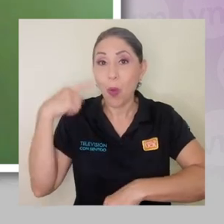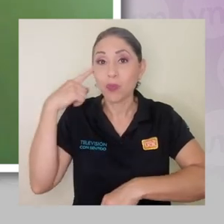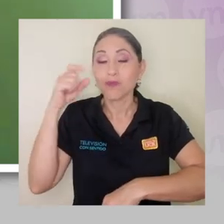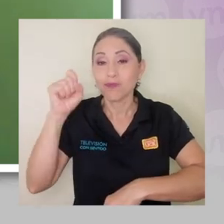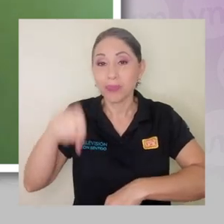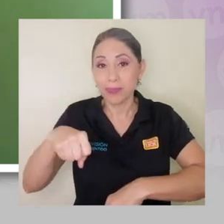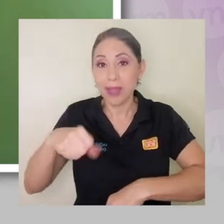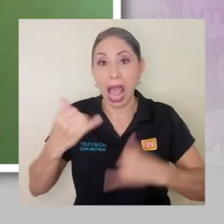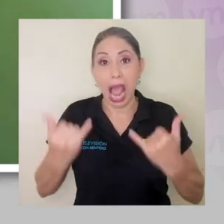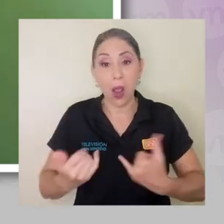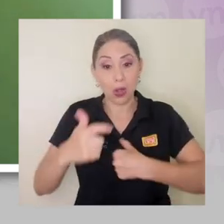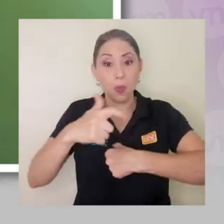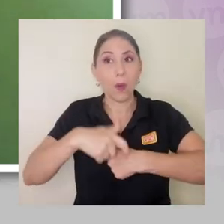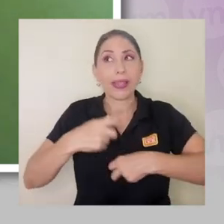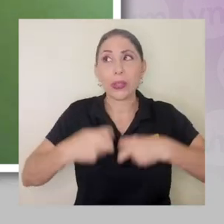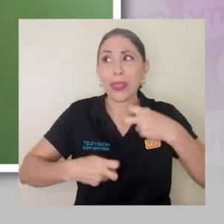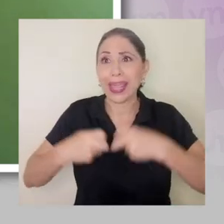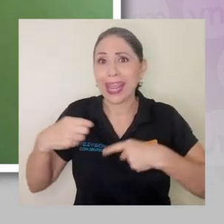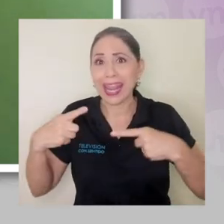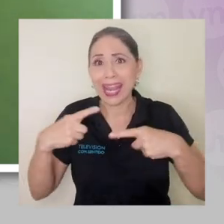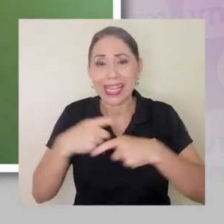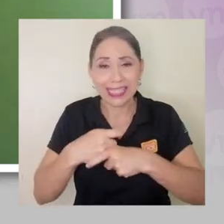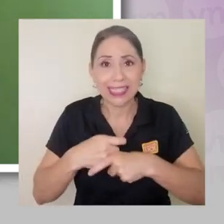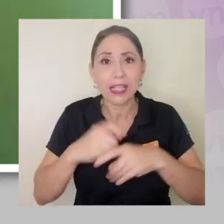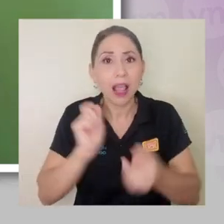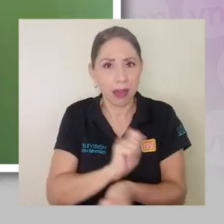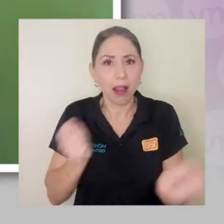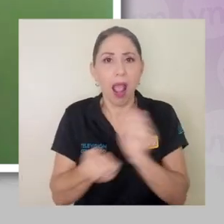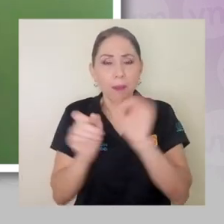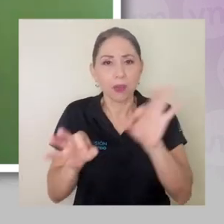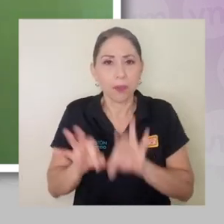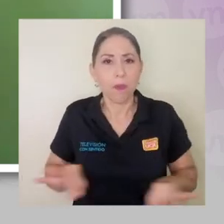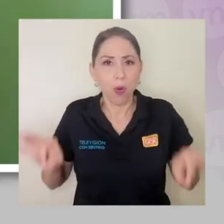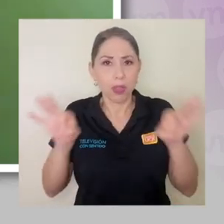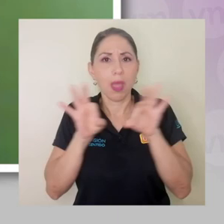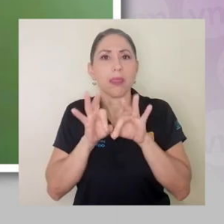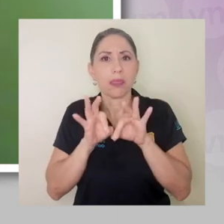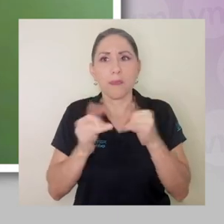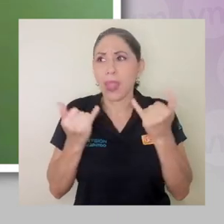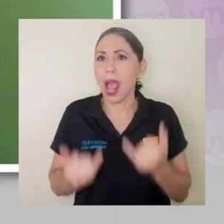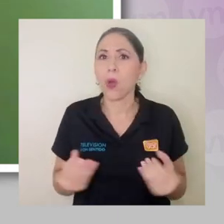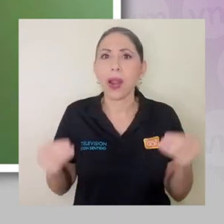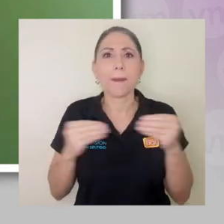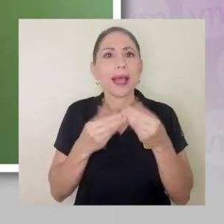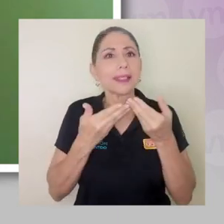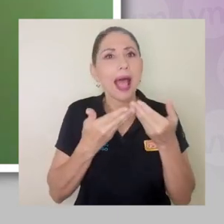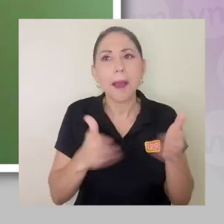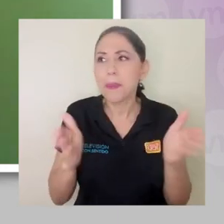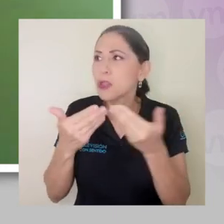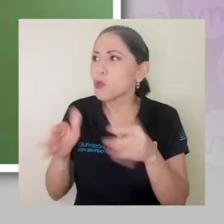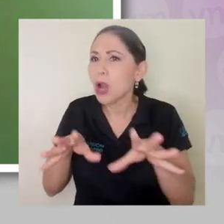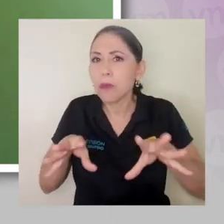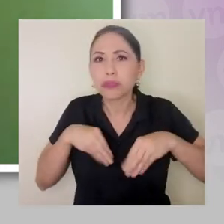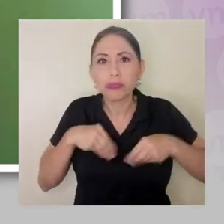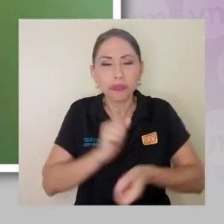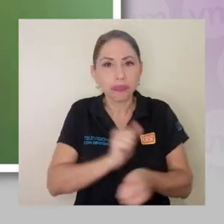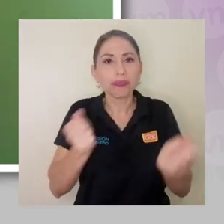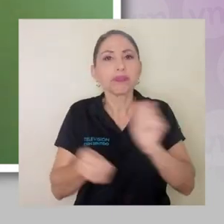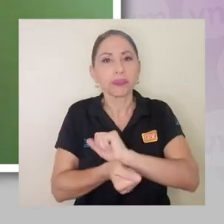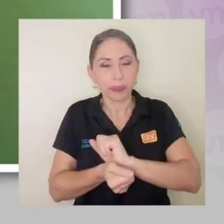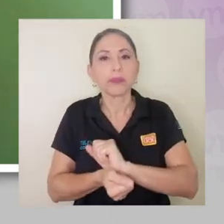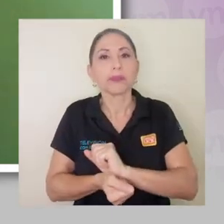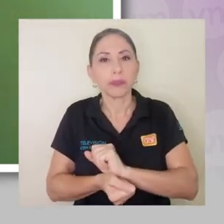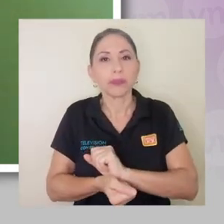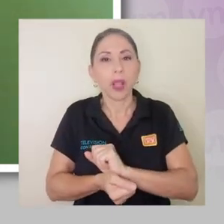estamos en un momento de crisis en el que el cambio es importante, en el que hay más apertura también para el cambio,